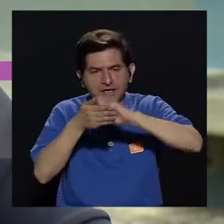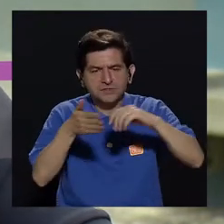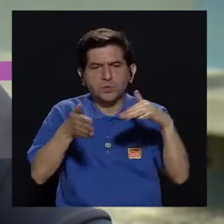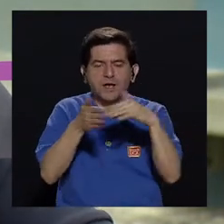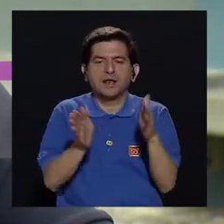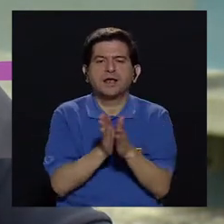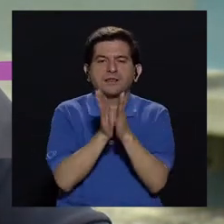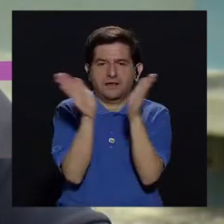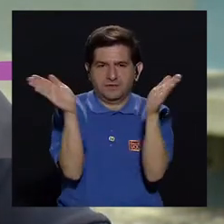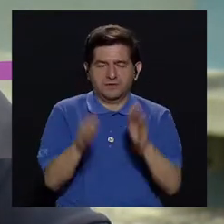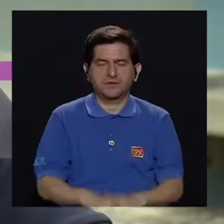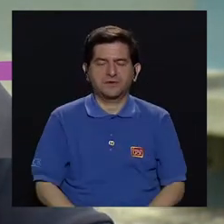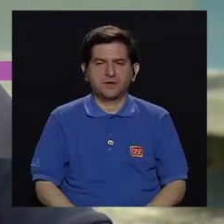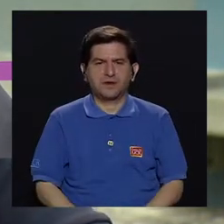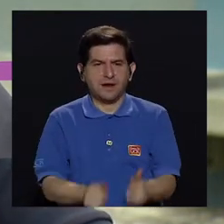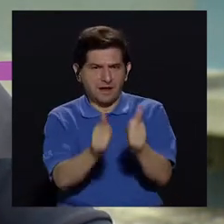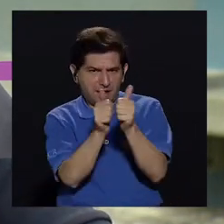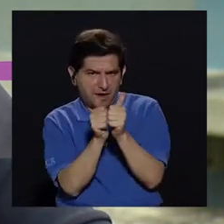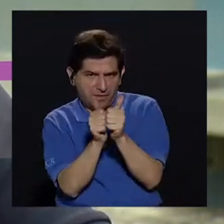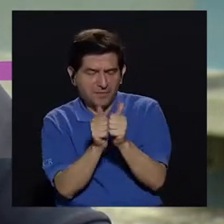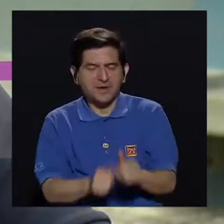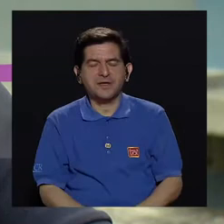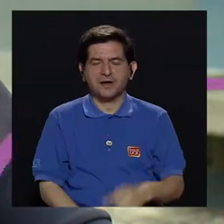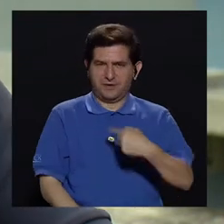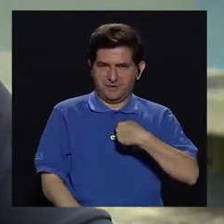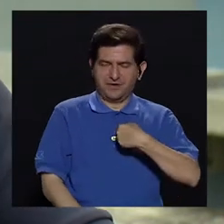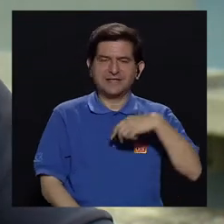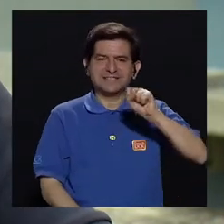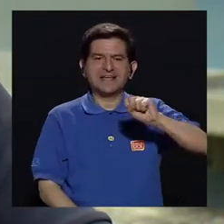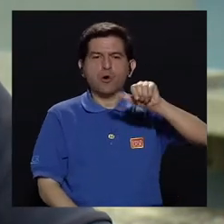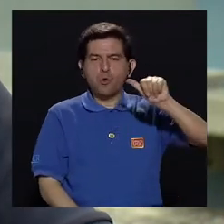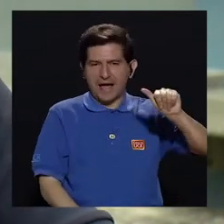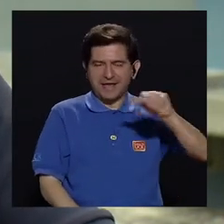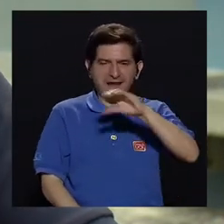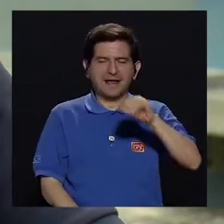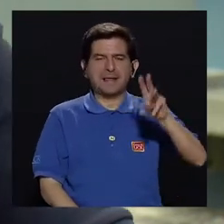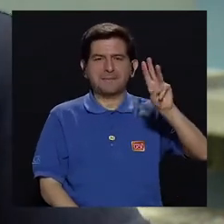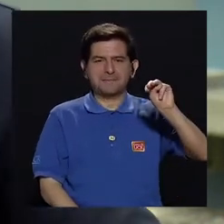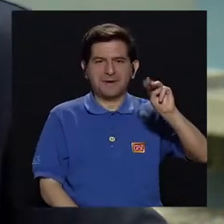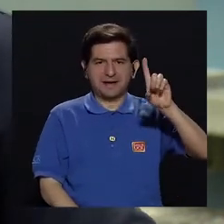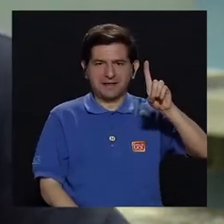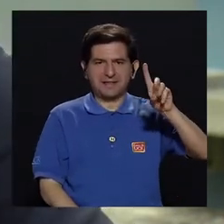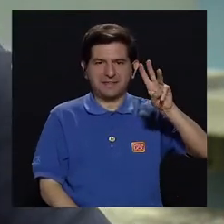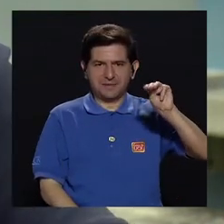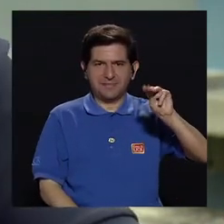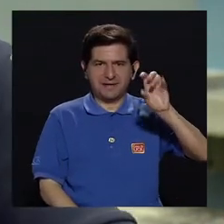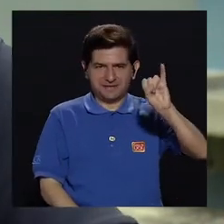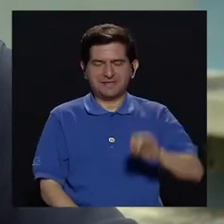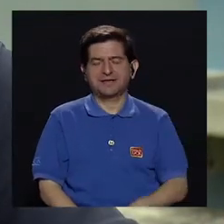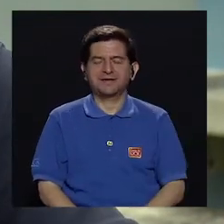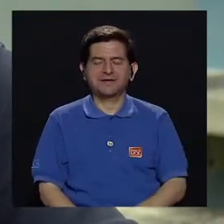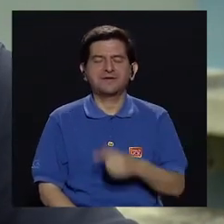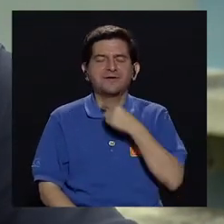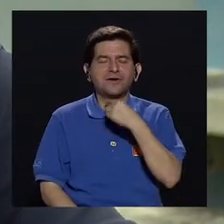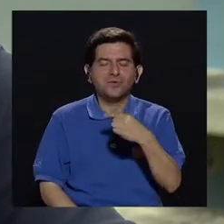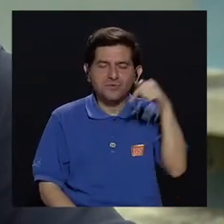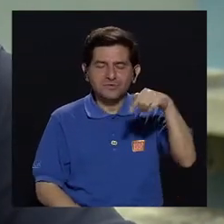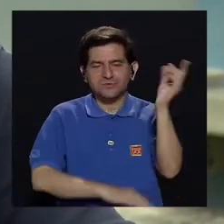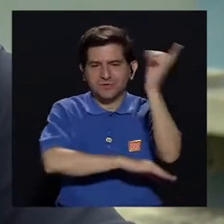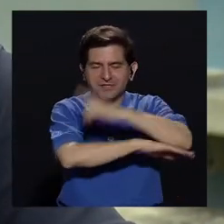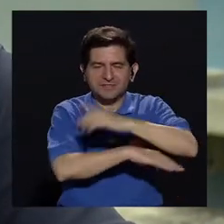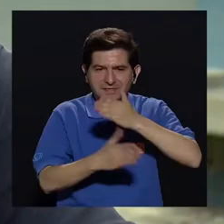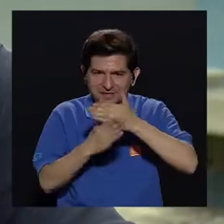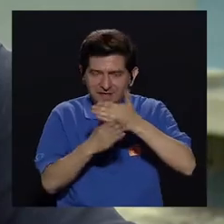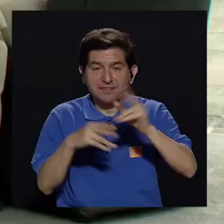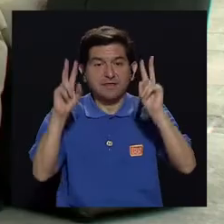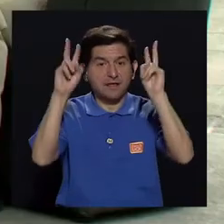Escuela de Estudios Generales y les vamos a acompañar su servidor Saúl Aguilari. María del Maris Aguirre y es un verdadero placer estar con ustedes